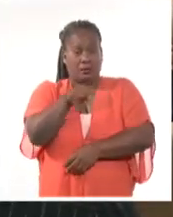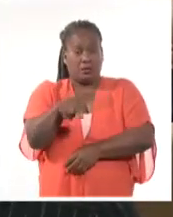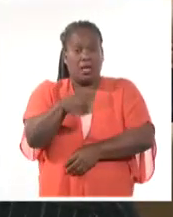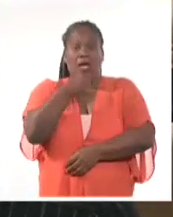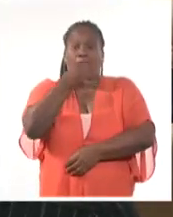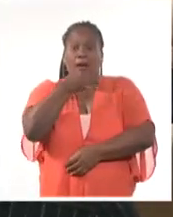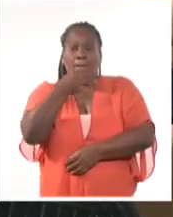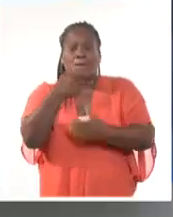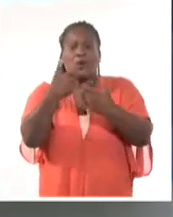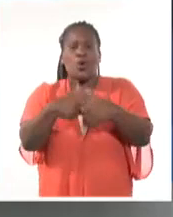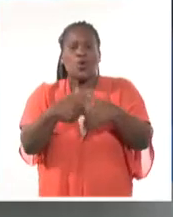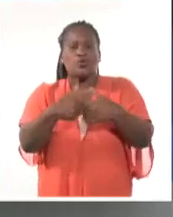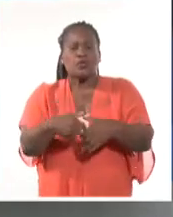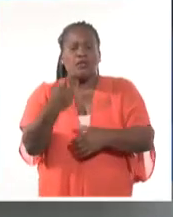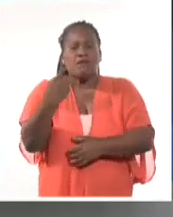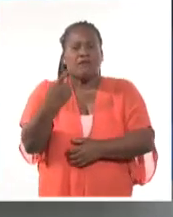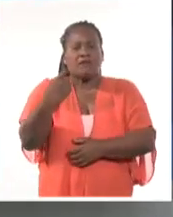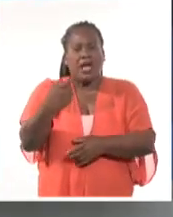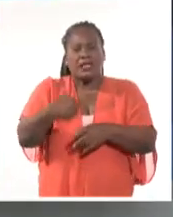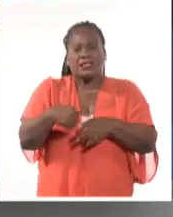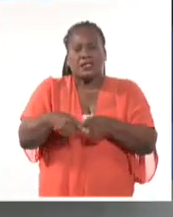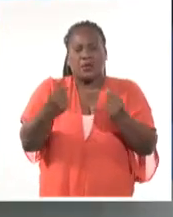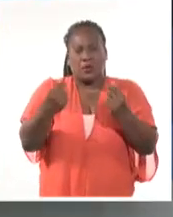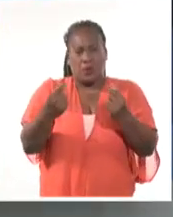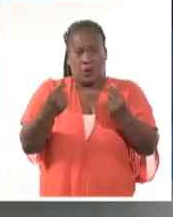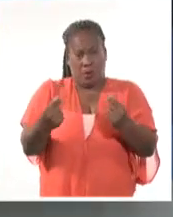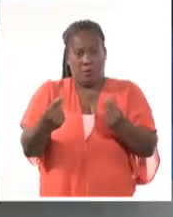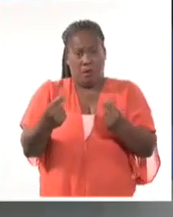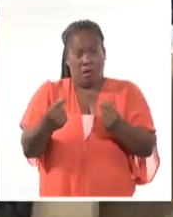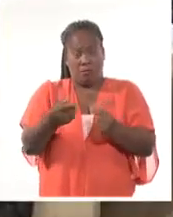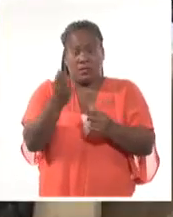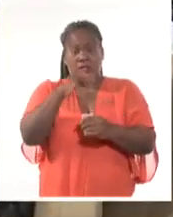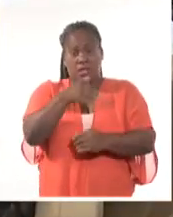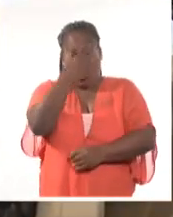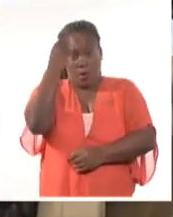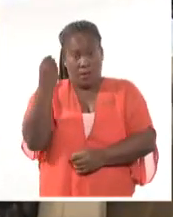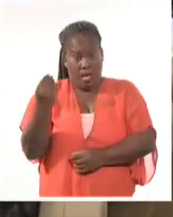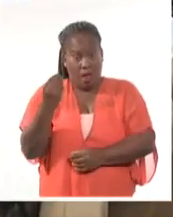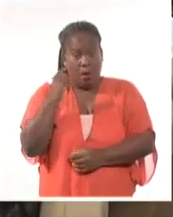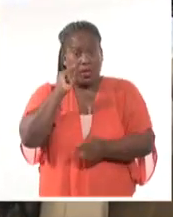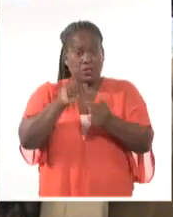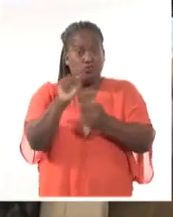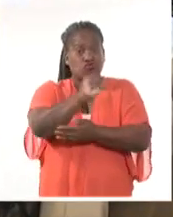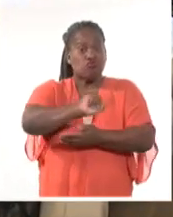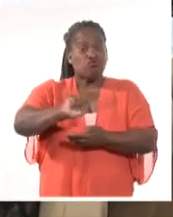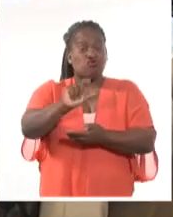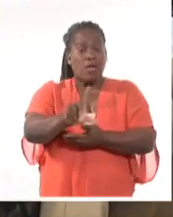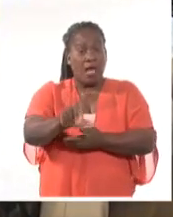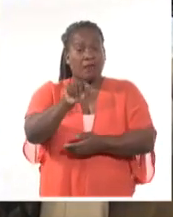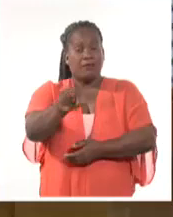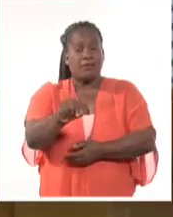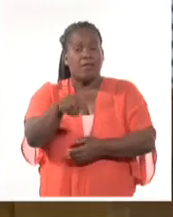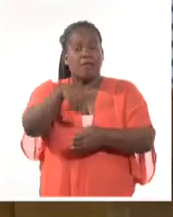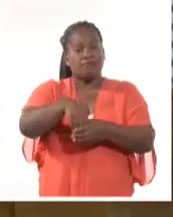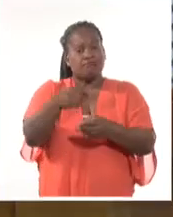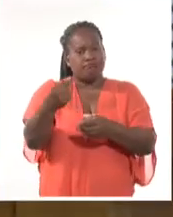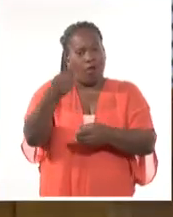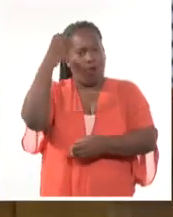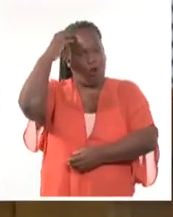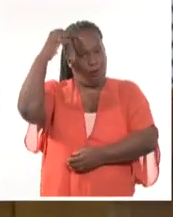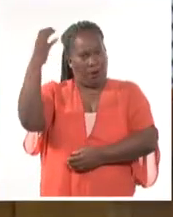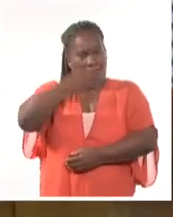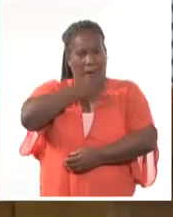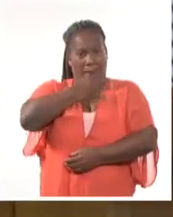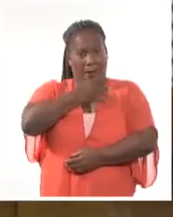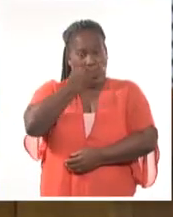es uno de los principales retos sin abandonar el sentido esencialmente social del presupuesto del Estado, acotó Bolaños Weiss, quien